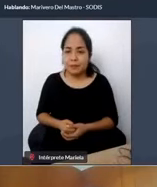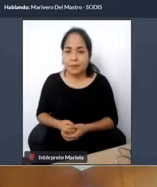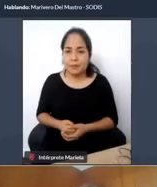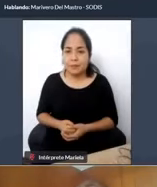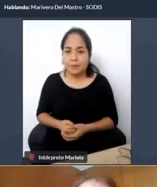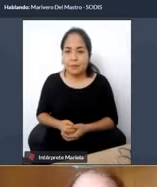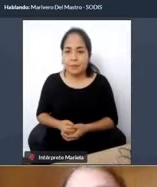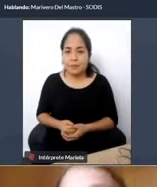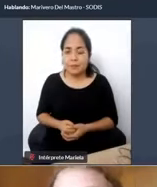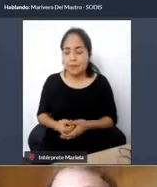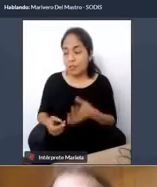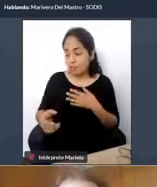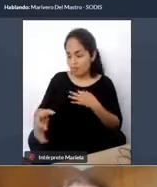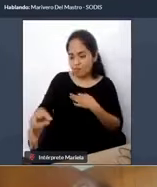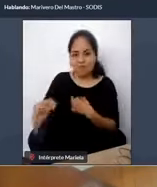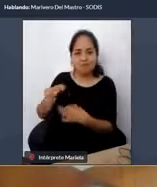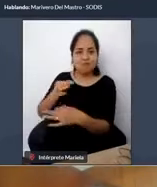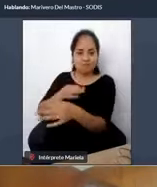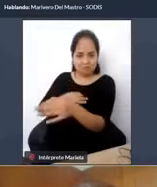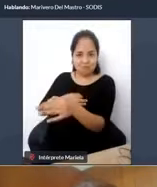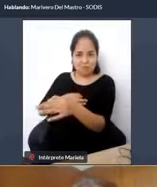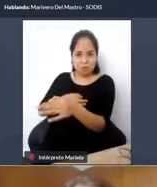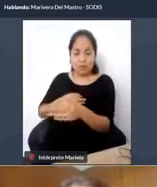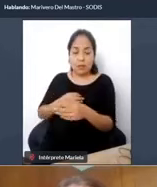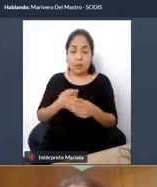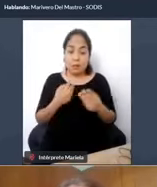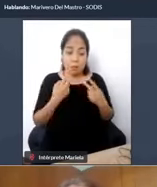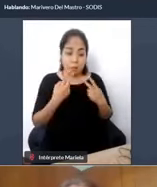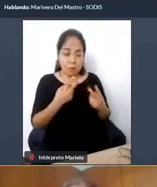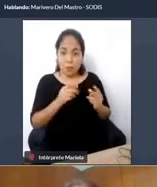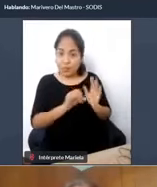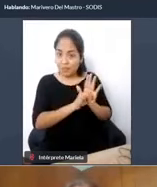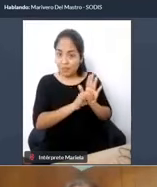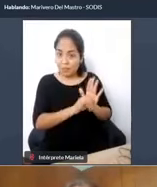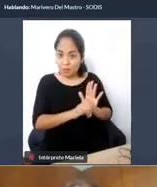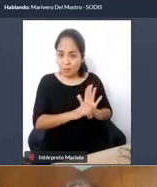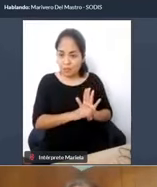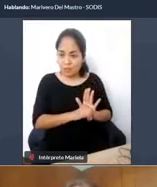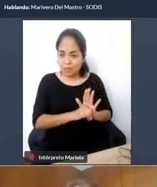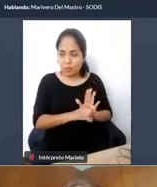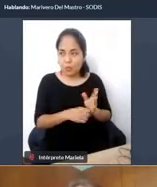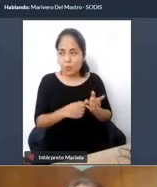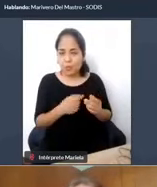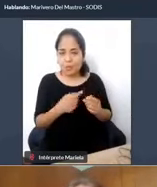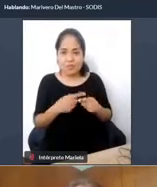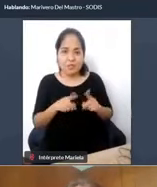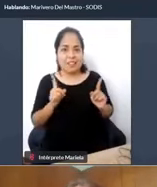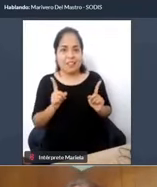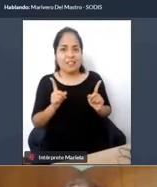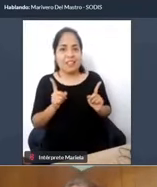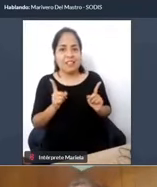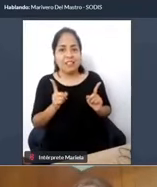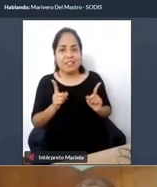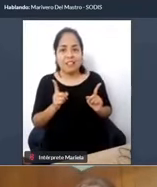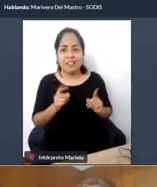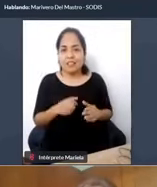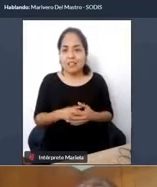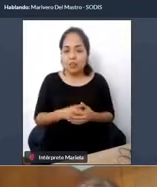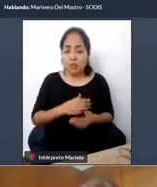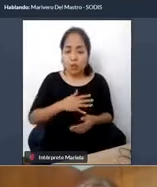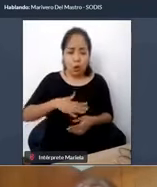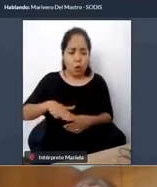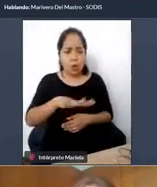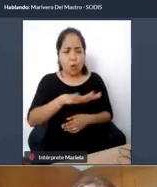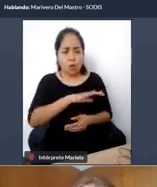ponernos en el lugar del otro, ¿no? Este video muestra una sociedad a inversa de lo que vivimos actualmente. Muestra un contexto en el que toda la ciudad,